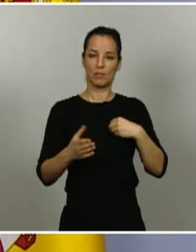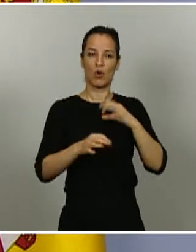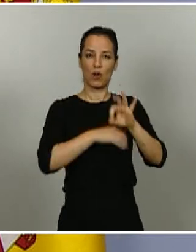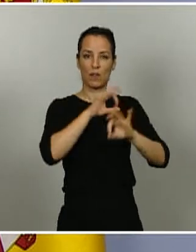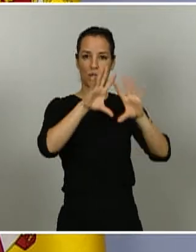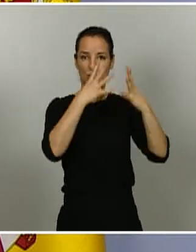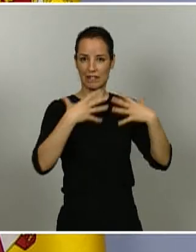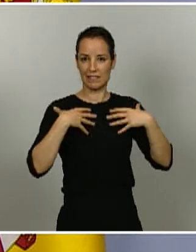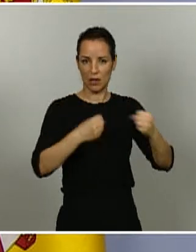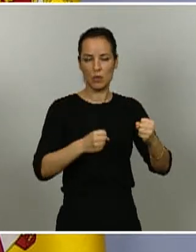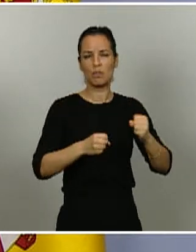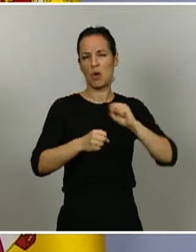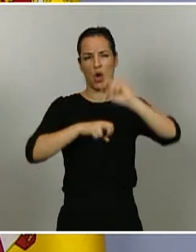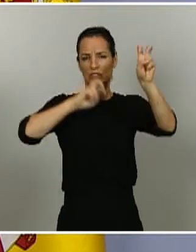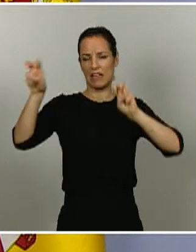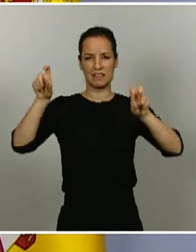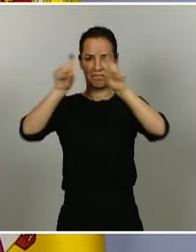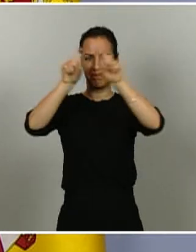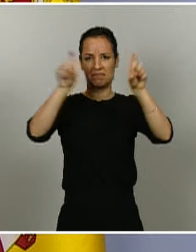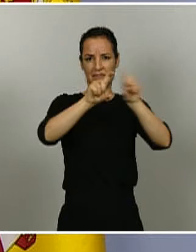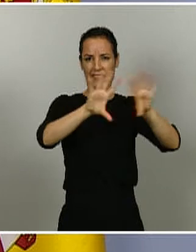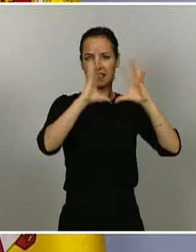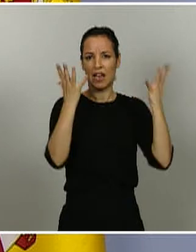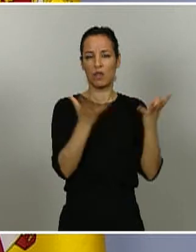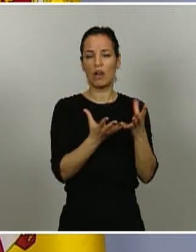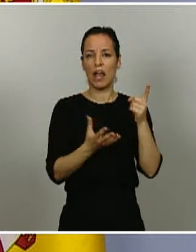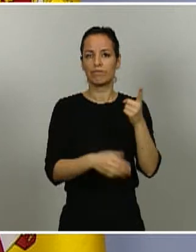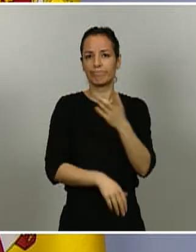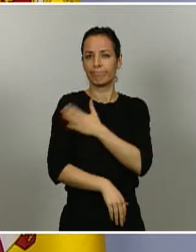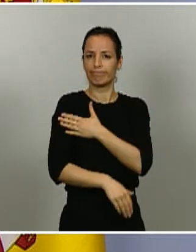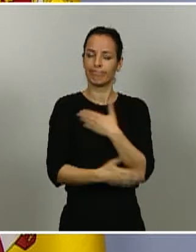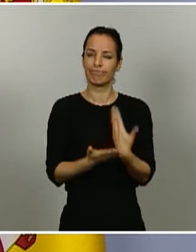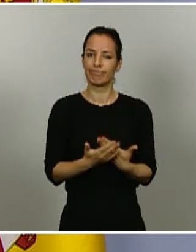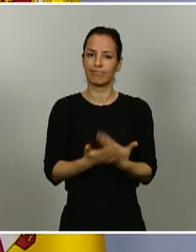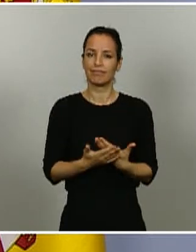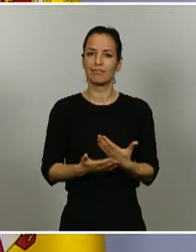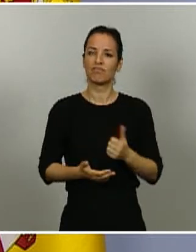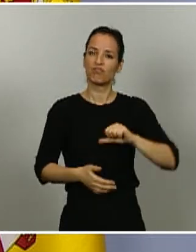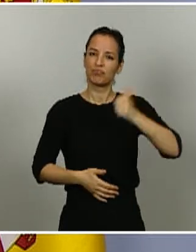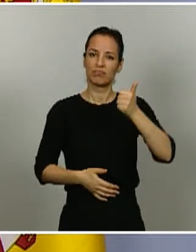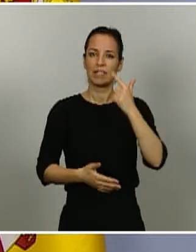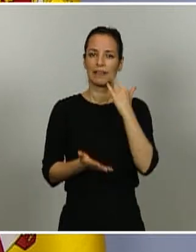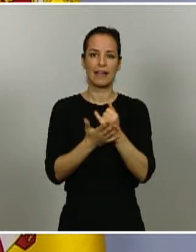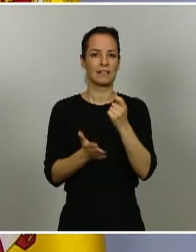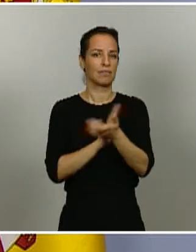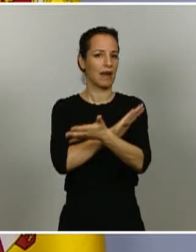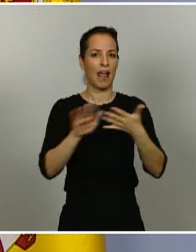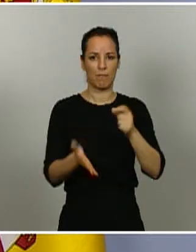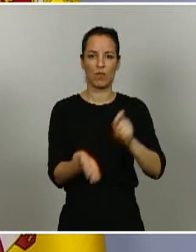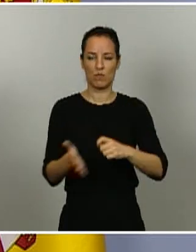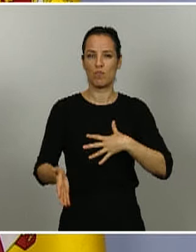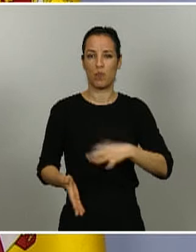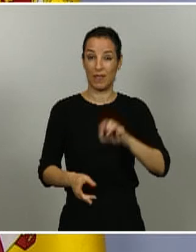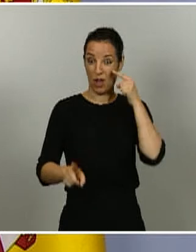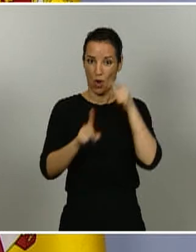otras organizaciones a nivel internacional avalan la utilización de los test rápidos en concreto para este objetivo.